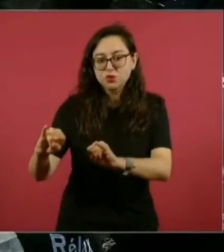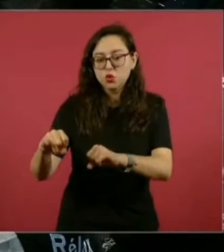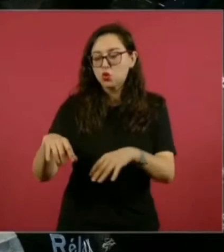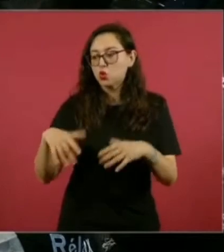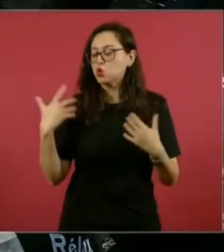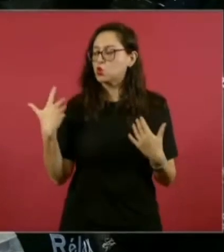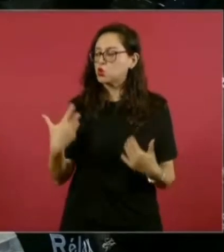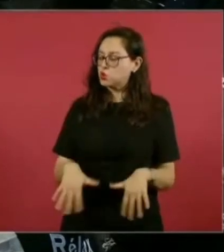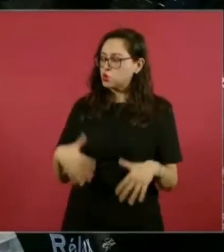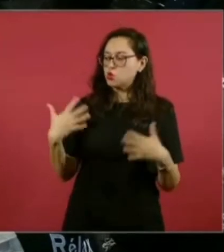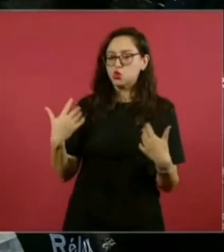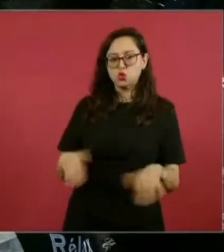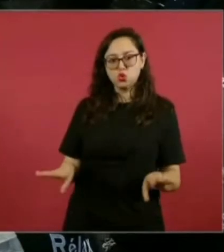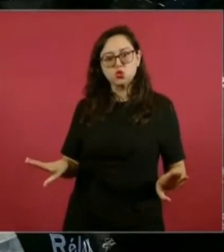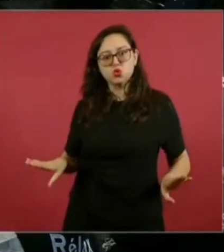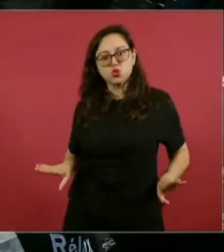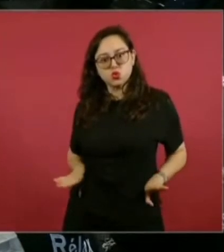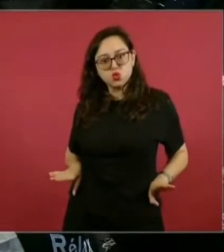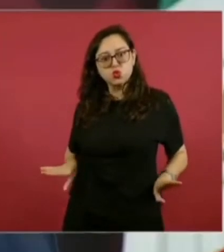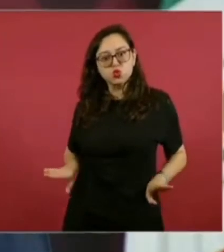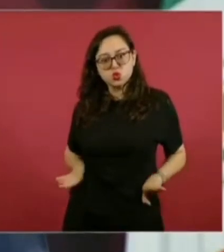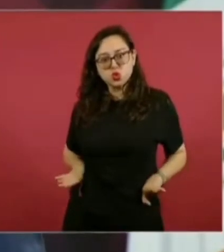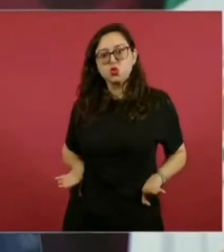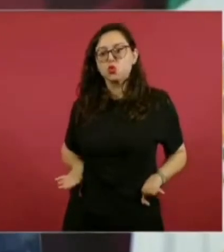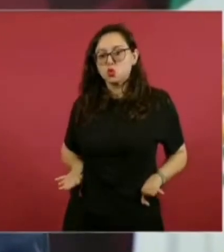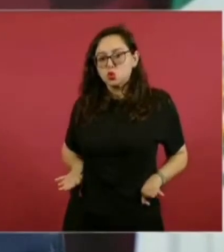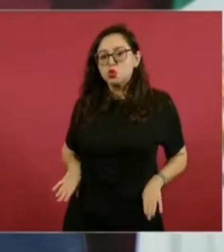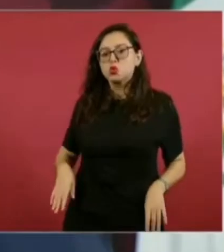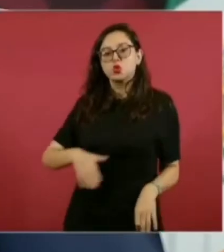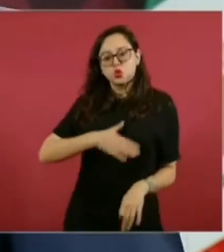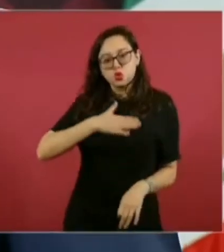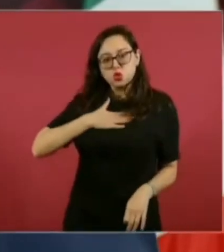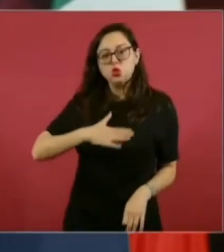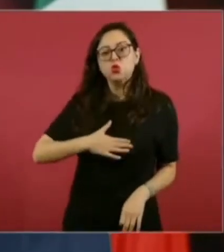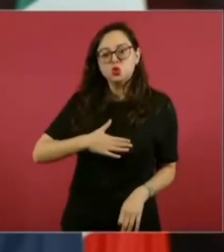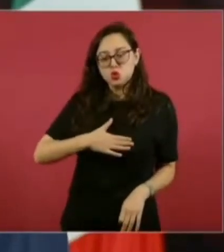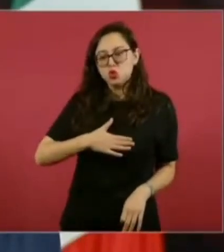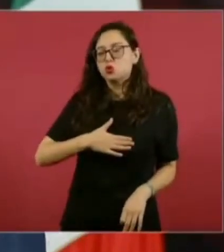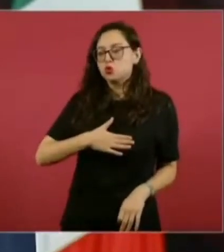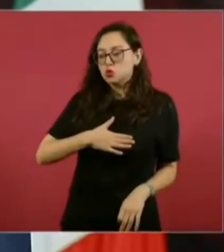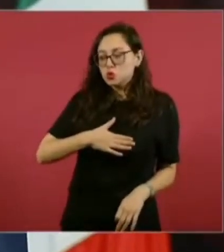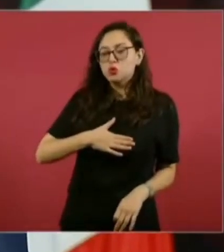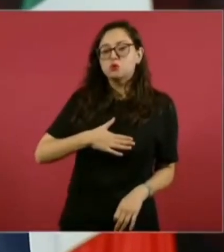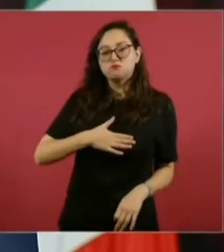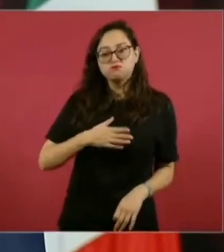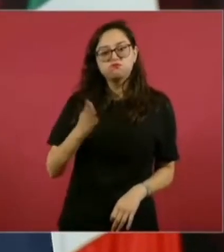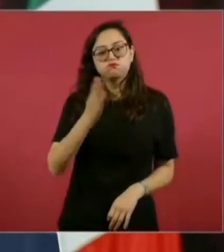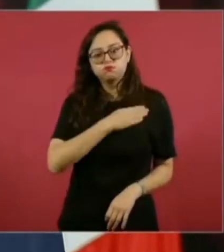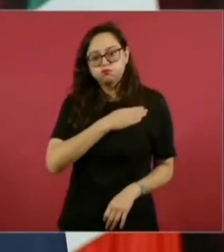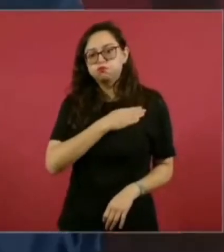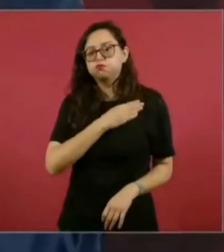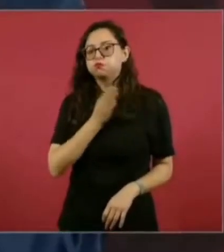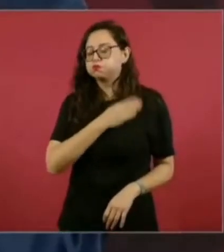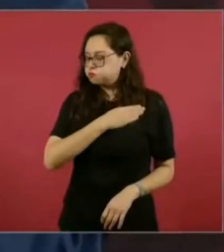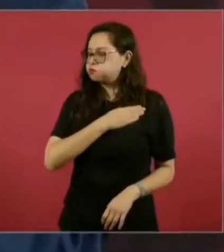de justicia y de mucha bondad